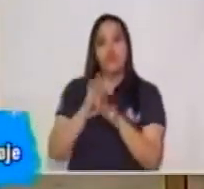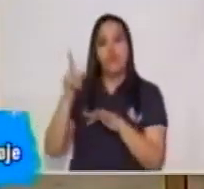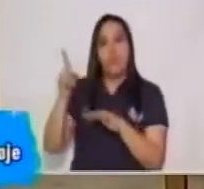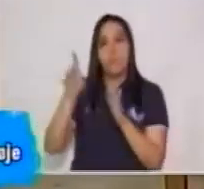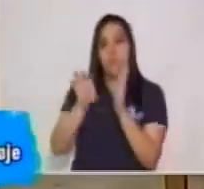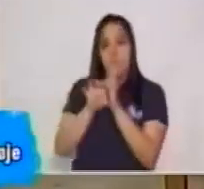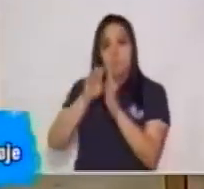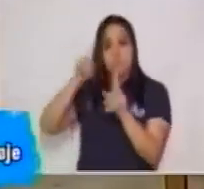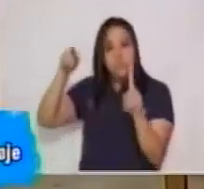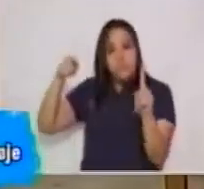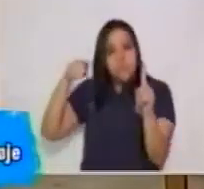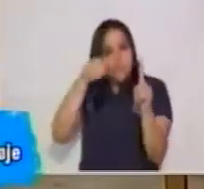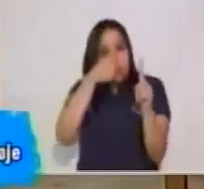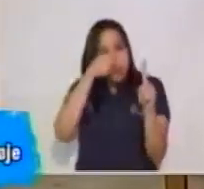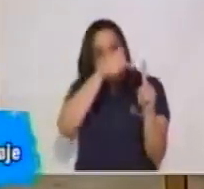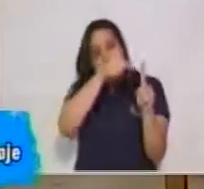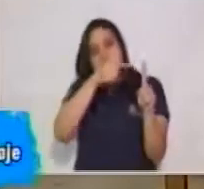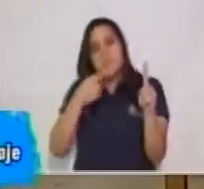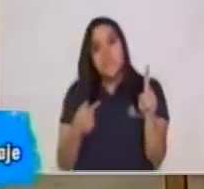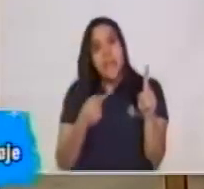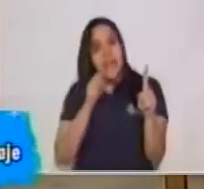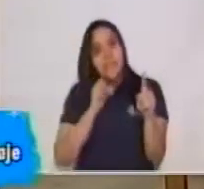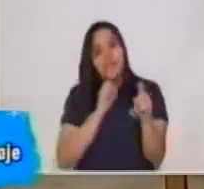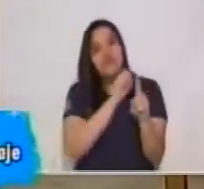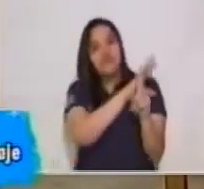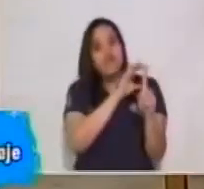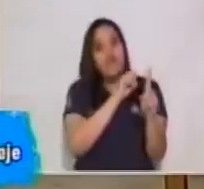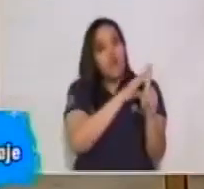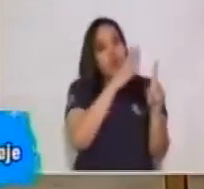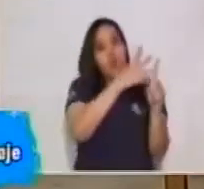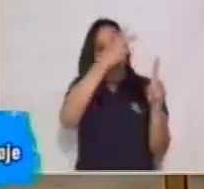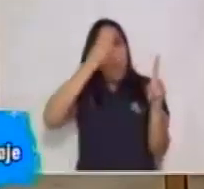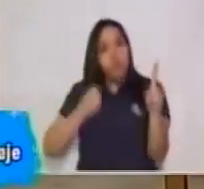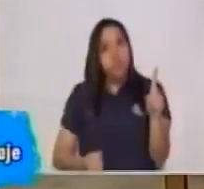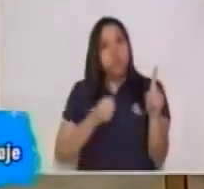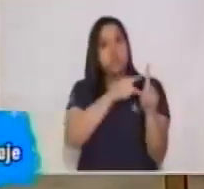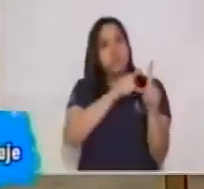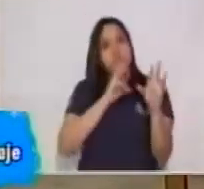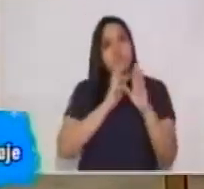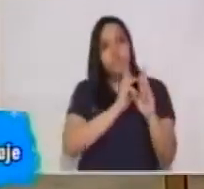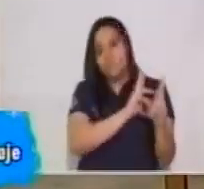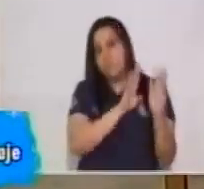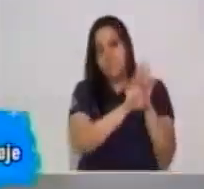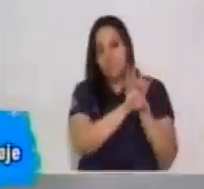Centrarse en el receptor para incitar o influir o convencer y buscar una respuesta.